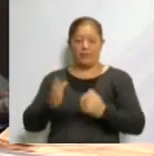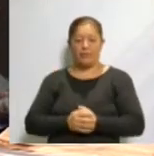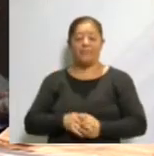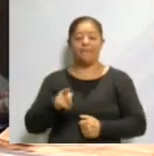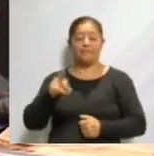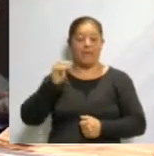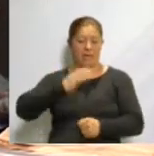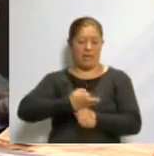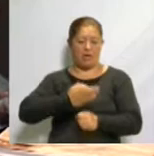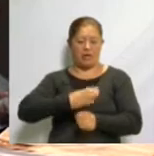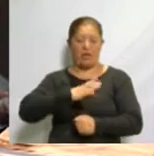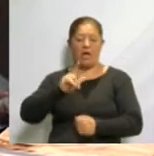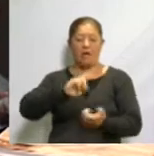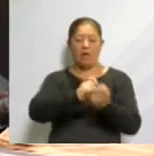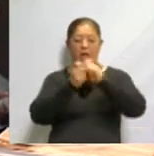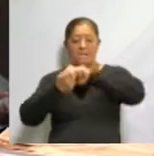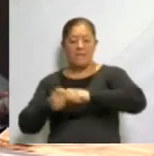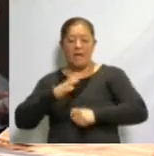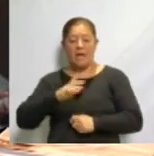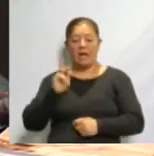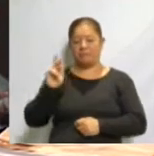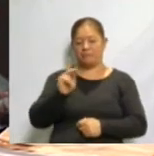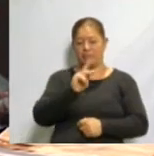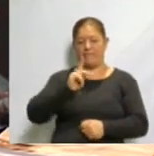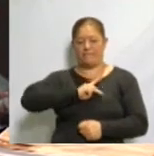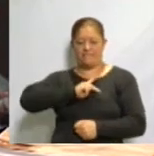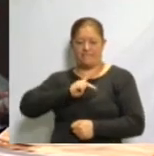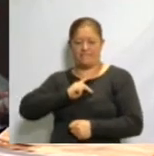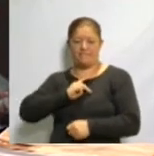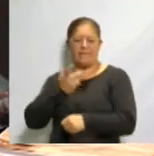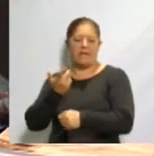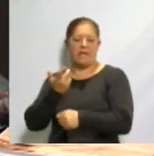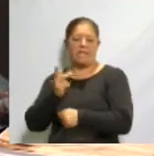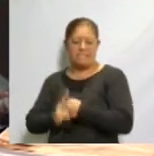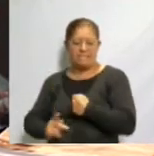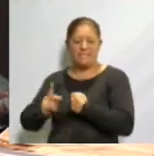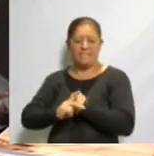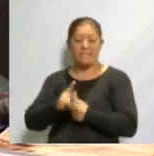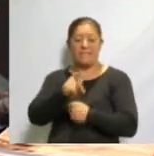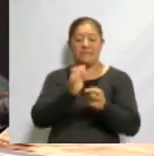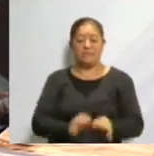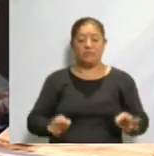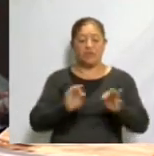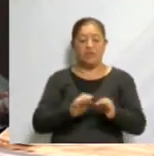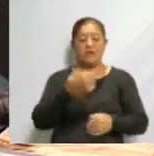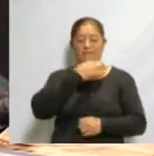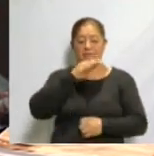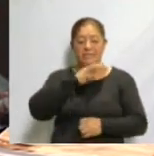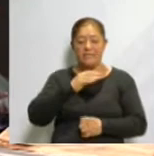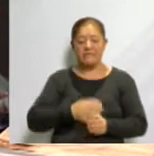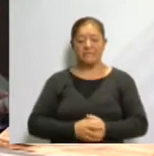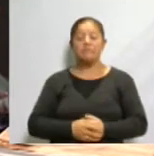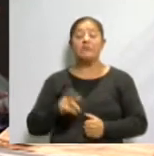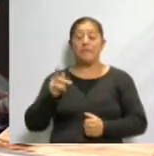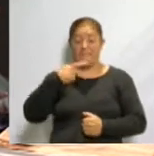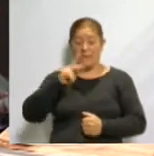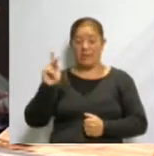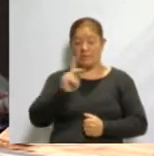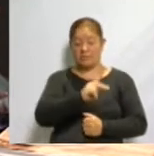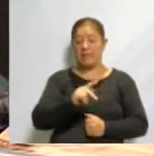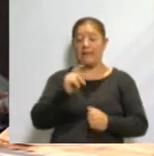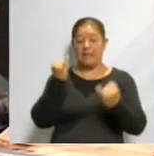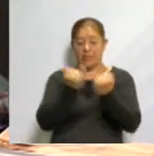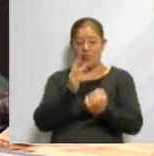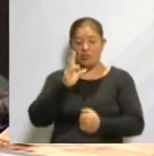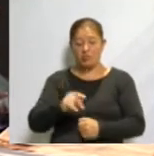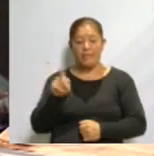extra between the Day of the Dead and Halloween in our country. is important to realize that these celebrations are not the same. Halloween is